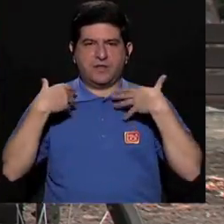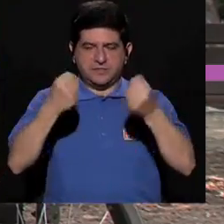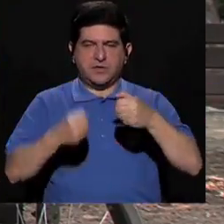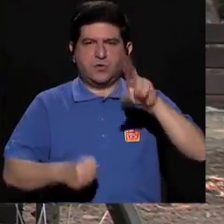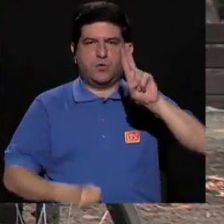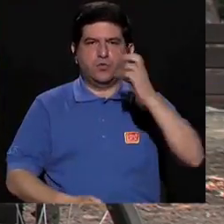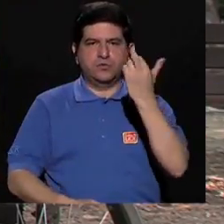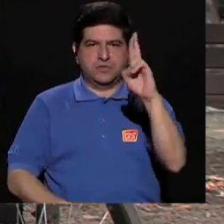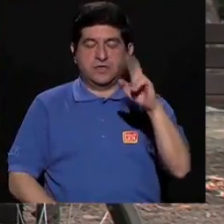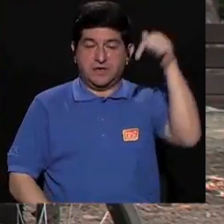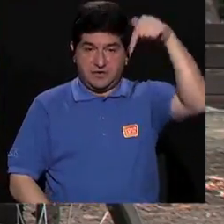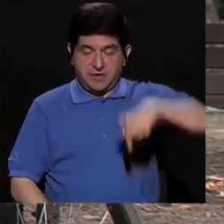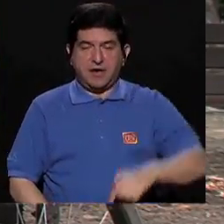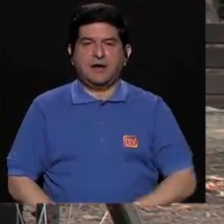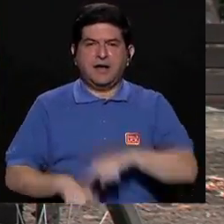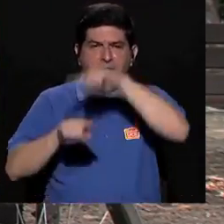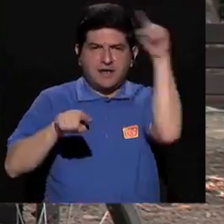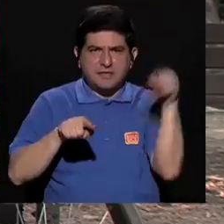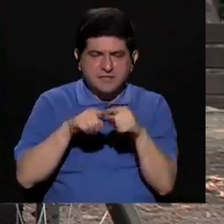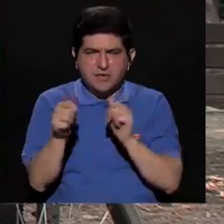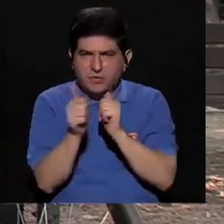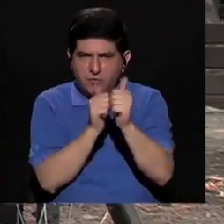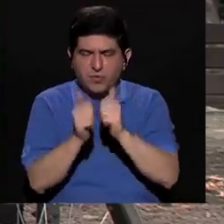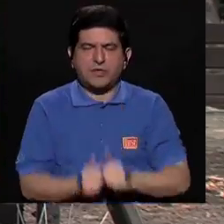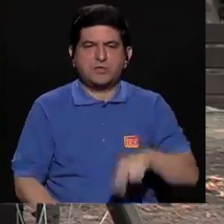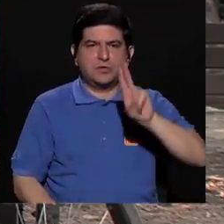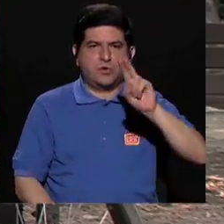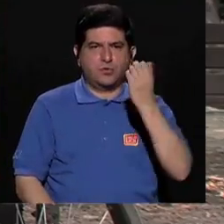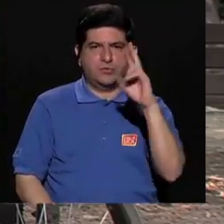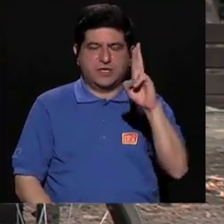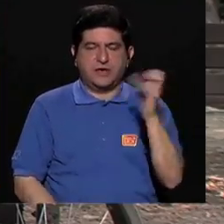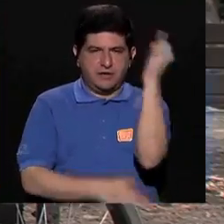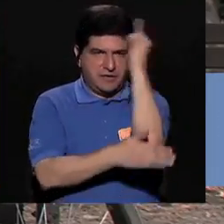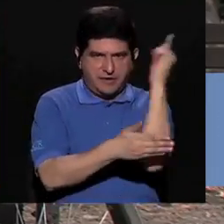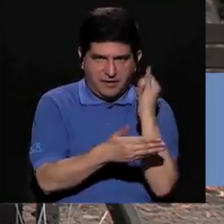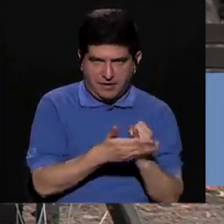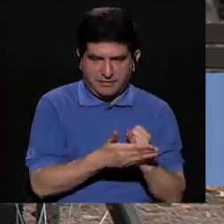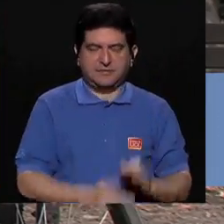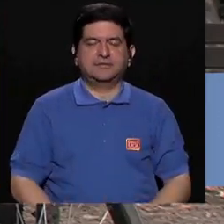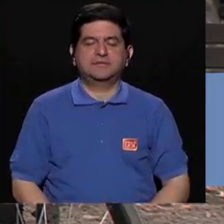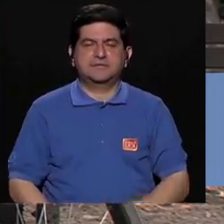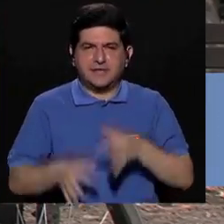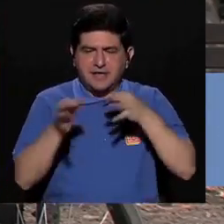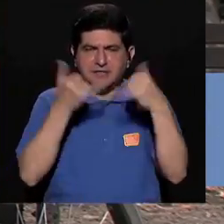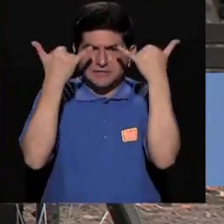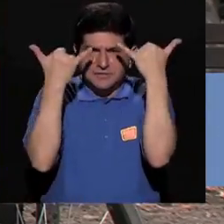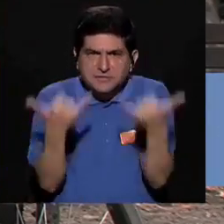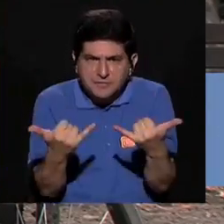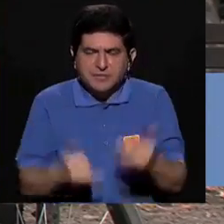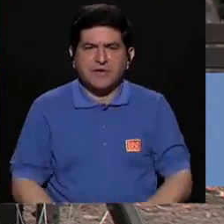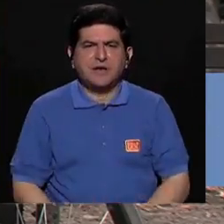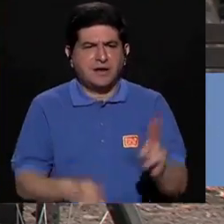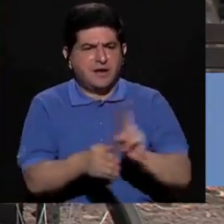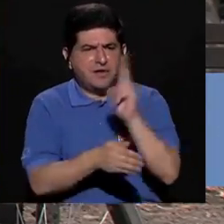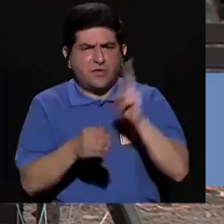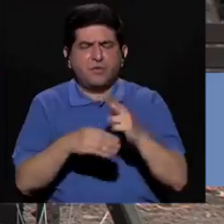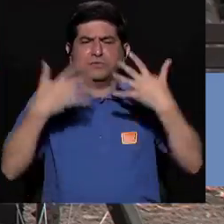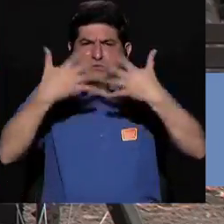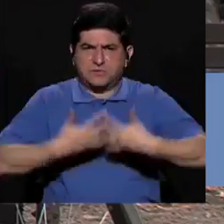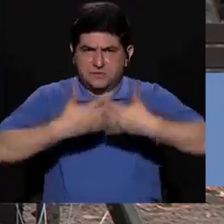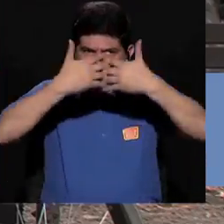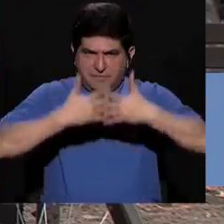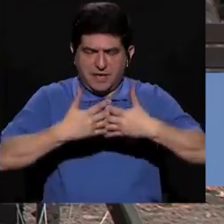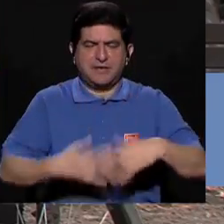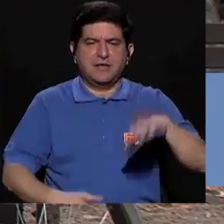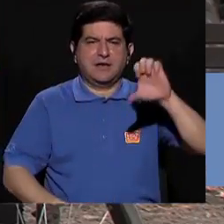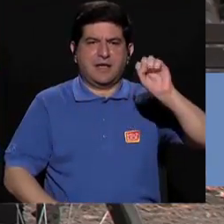la UCR. Nos encontramos en uno de los circuitos de la Universidad Costa Rica de Bellas Artes. Vamos a explicar a continuación cómo se utiliza uno de los ejercicios